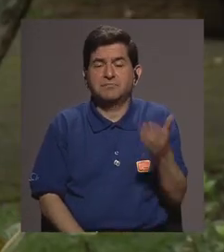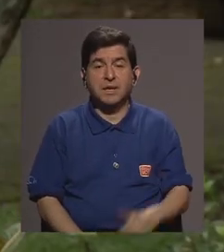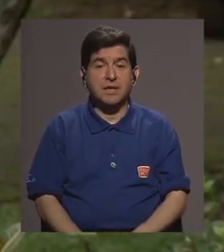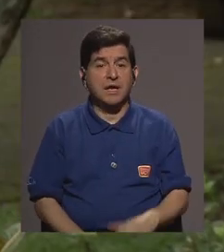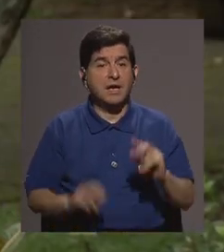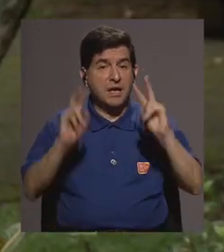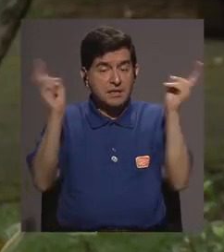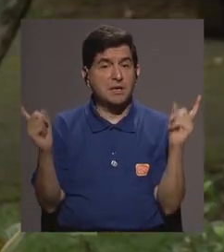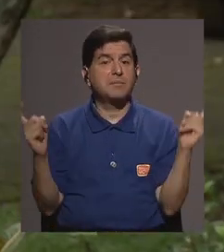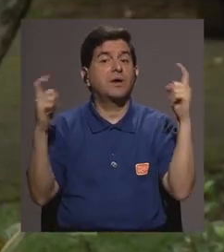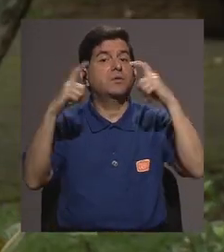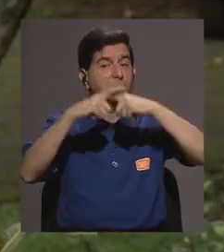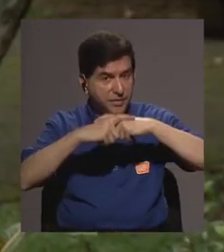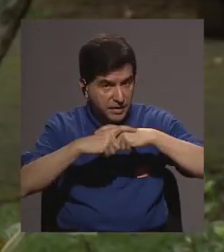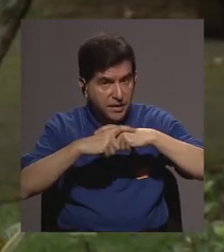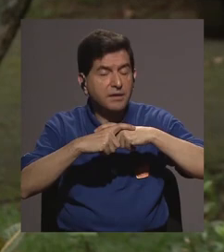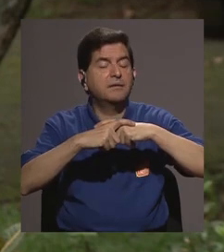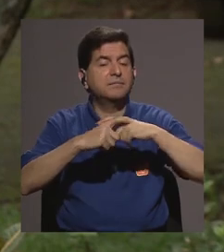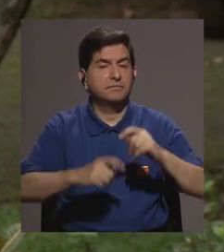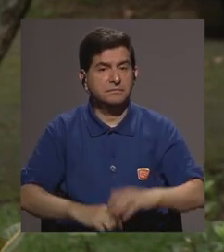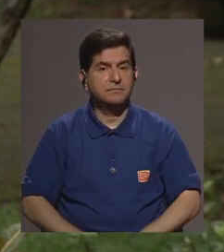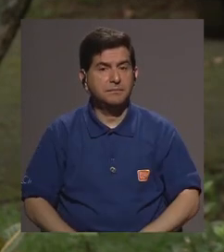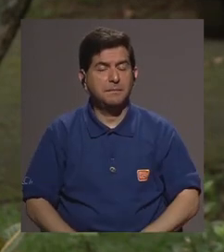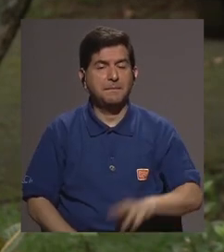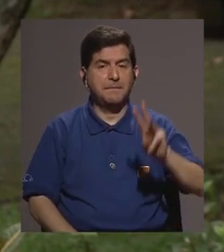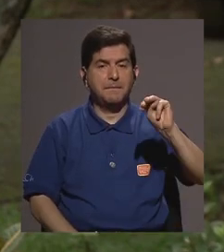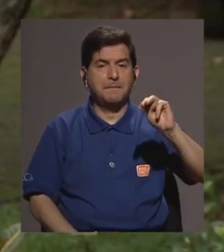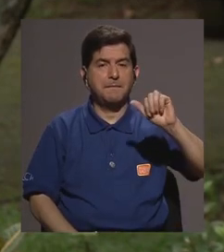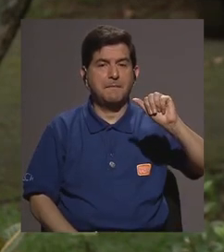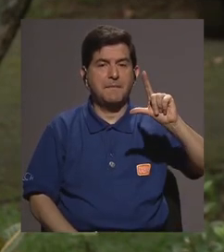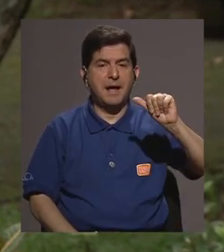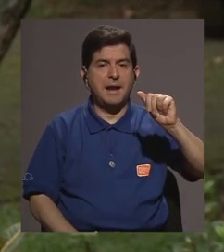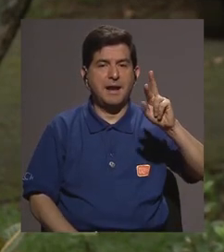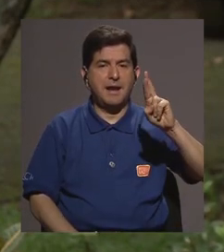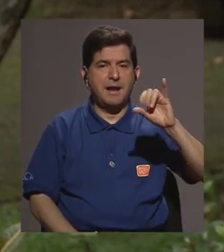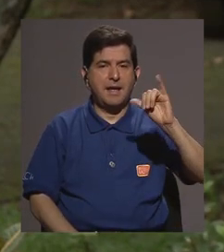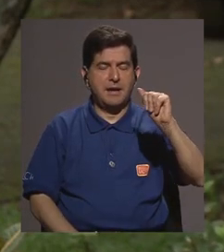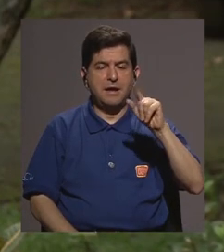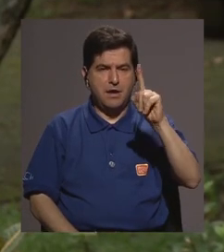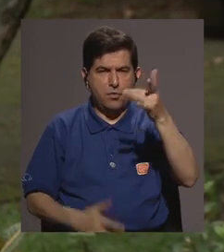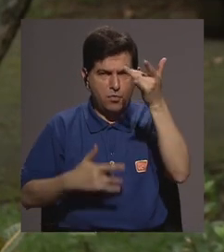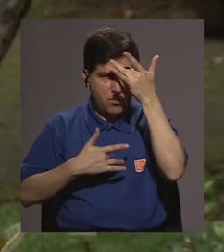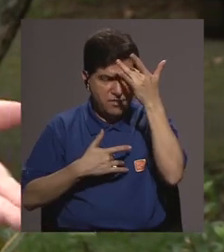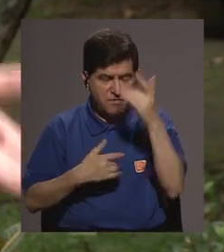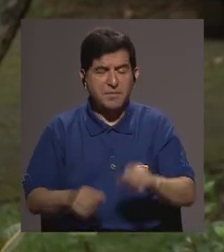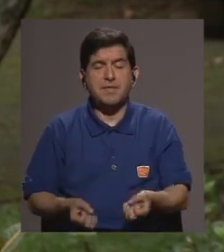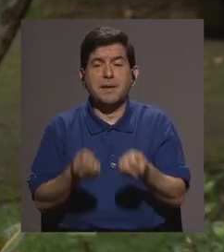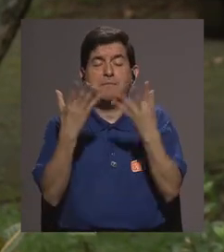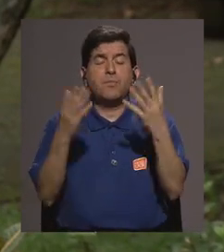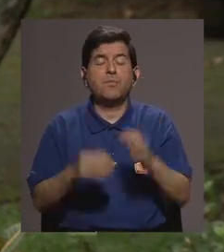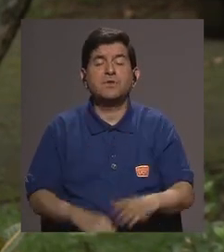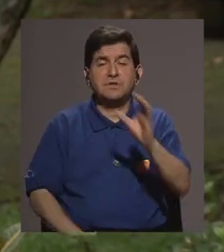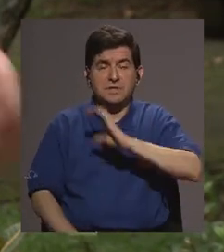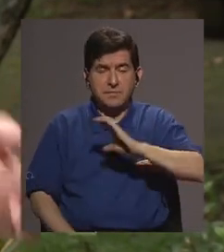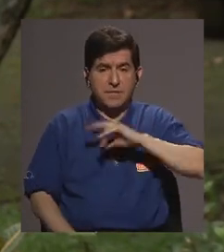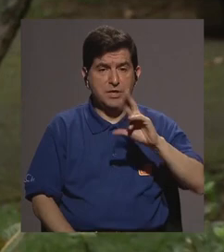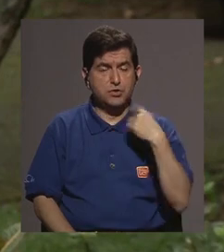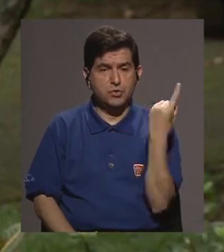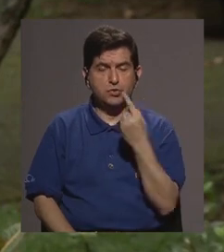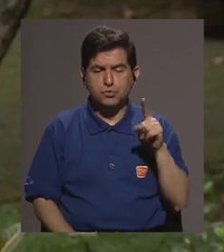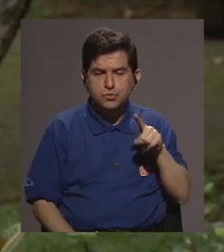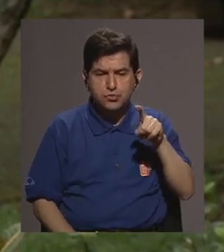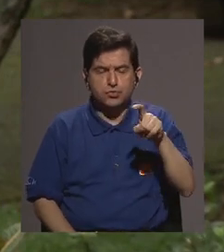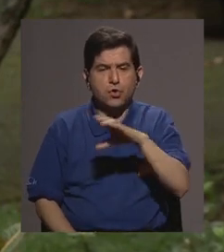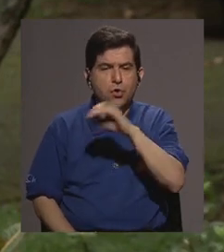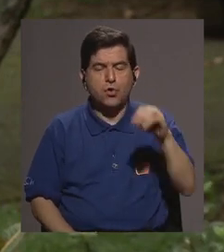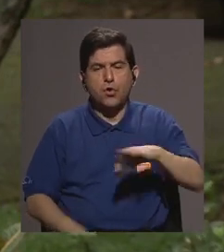tema complejo verdad porque es la malaria es una enfermedad multifactorial no solamente el tema del parásito